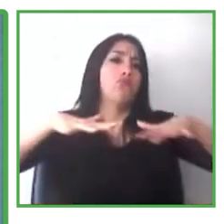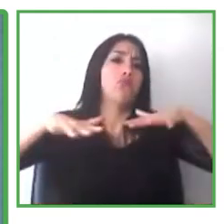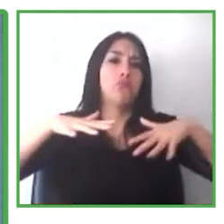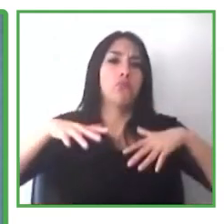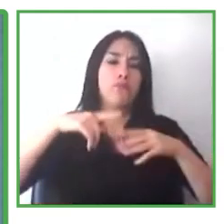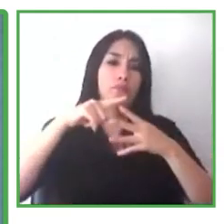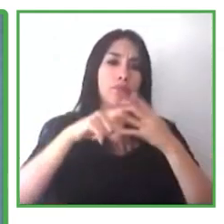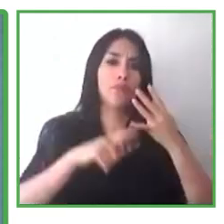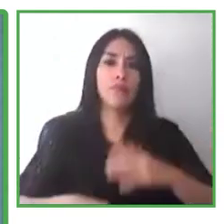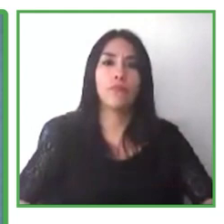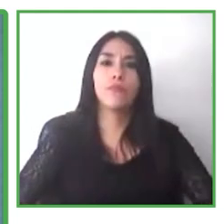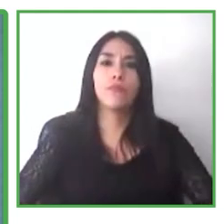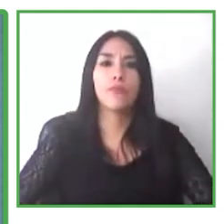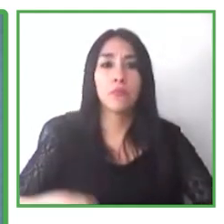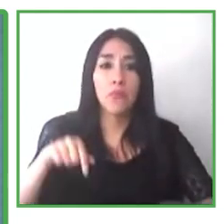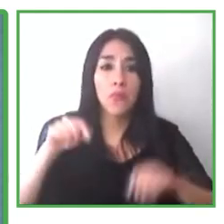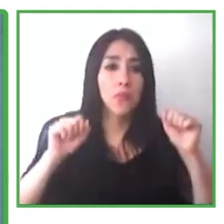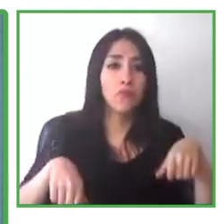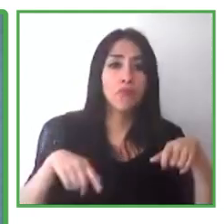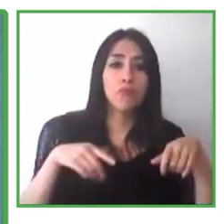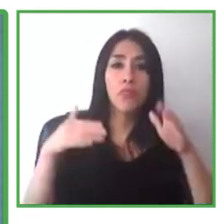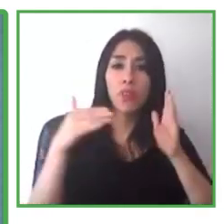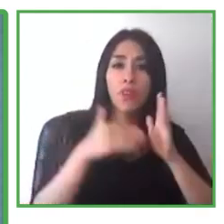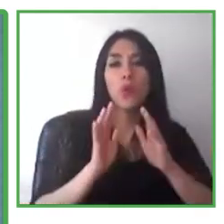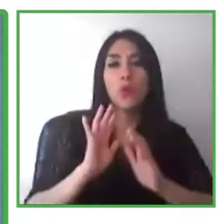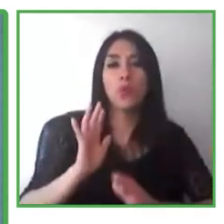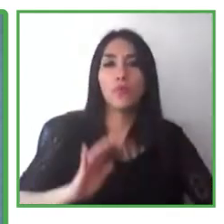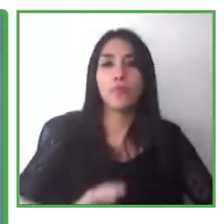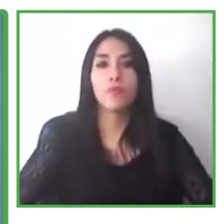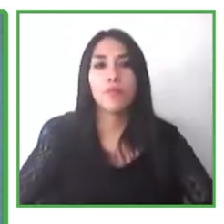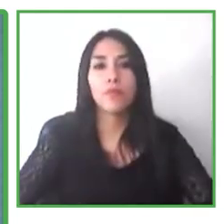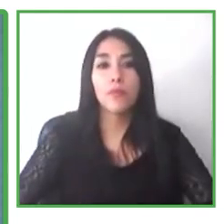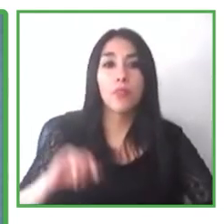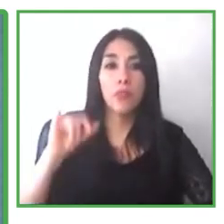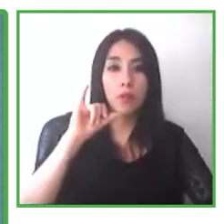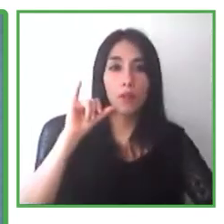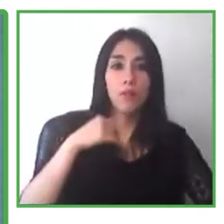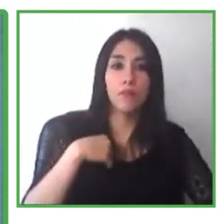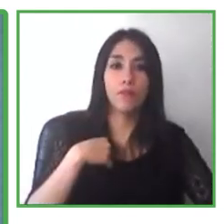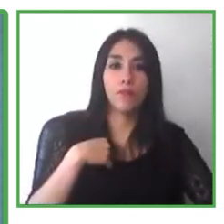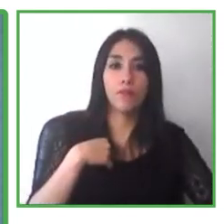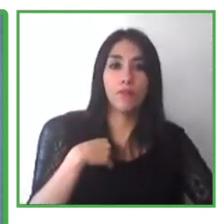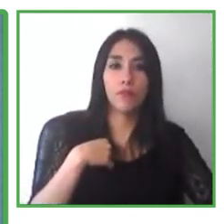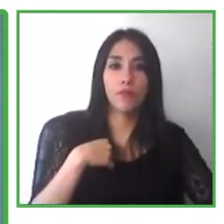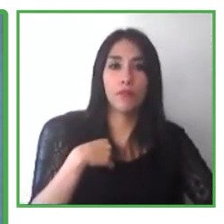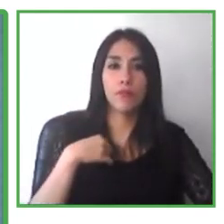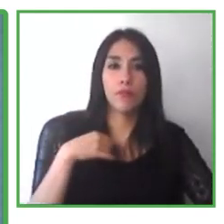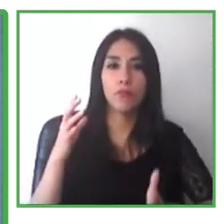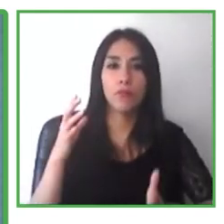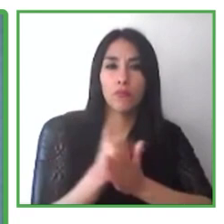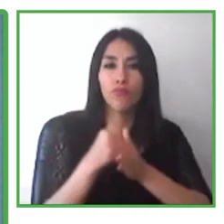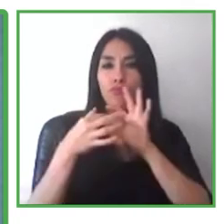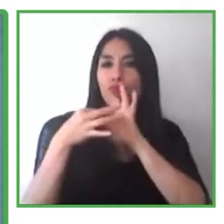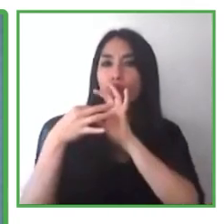Y uno de los resultados fue nuestra propia alianza de cooperación con el HACSOMEC, pero también hemos